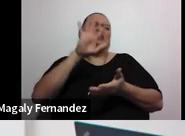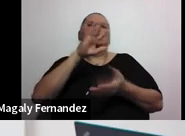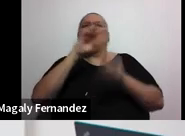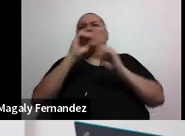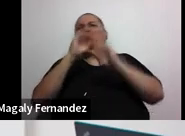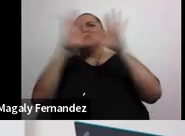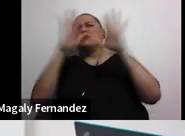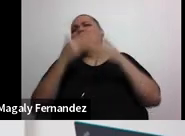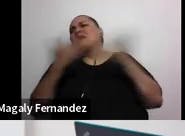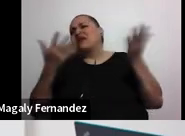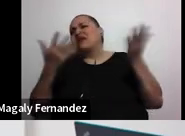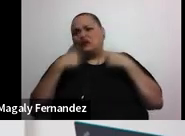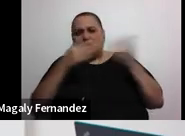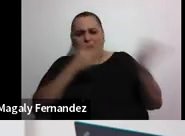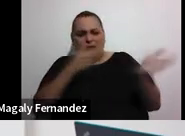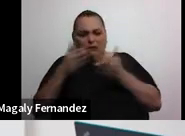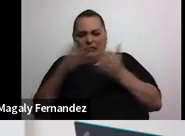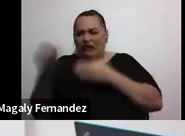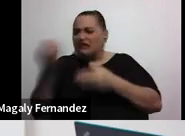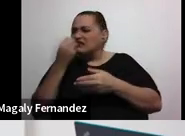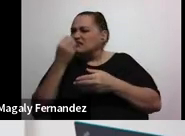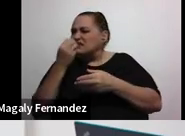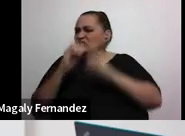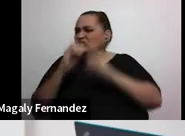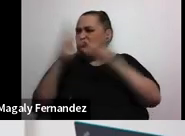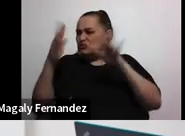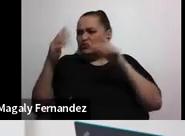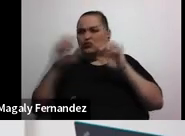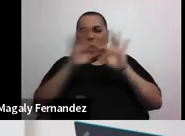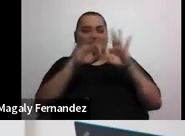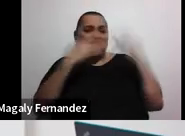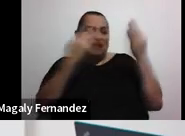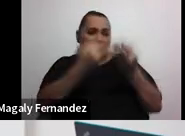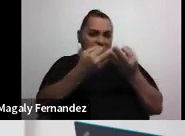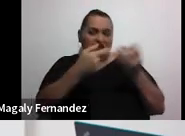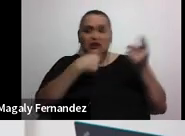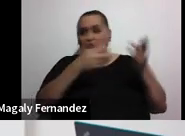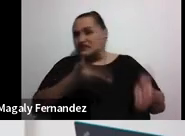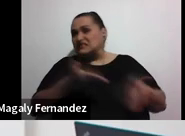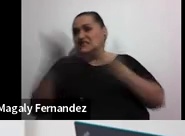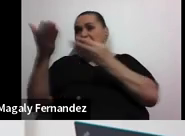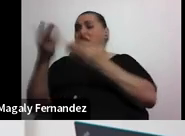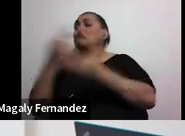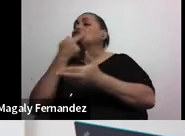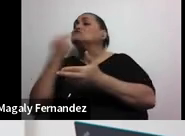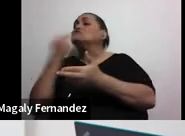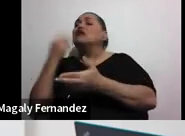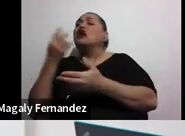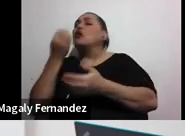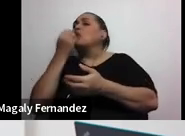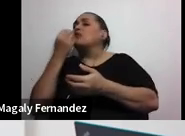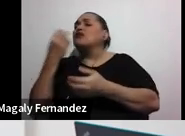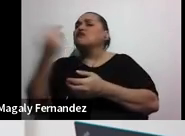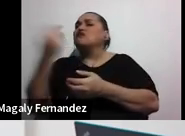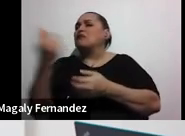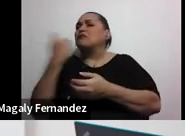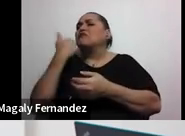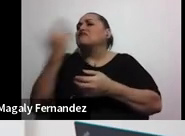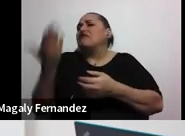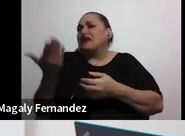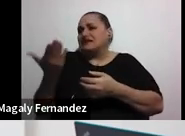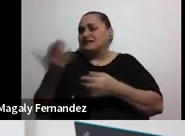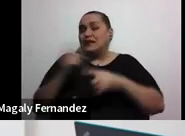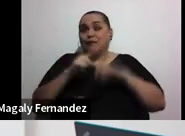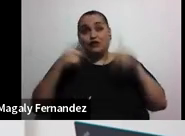y preparo los desayunos yo puedo hablar a toda mi familia y llevarlos a uno de estos restaurantes de comida rápida y de repente recuerdas